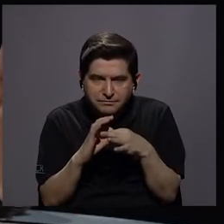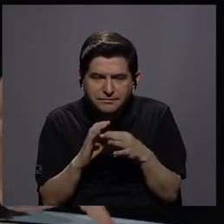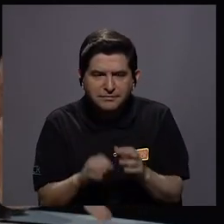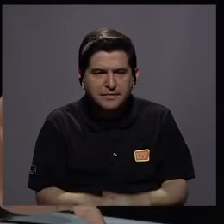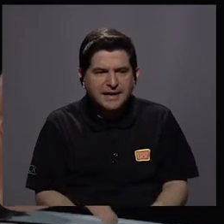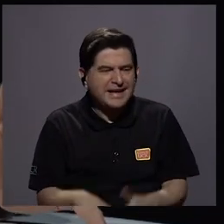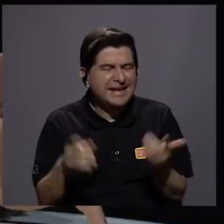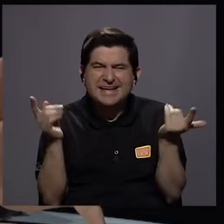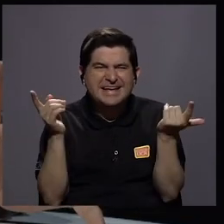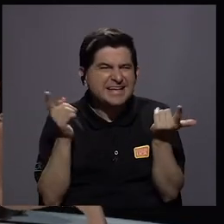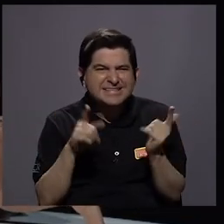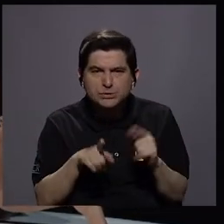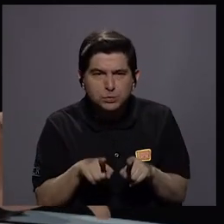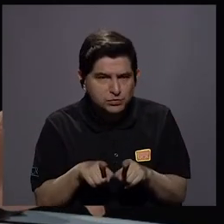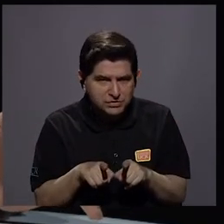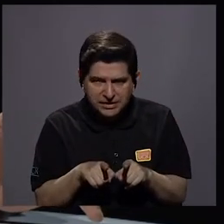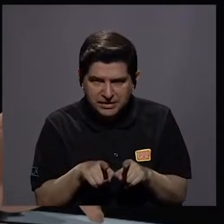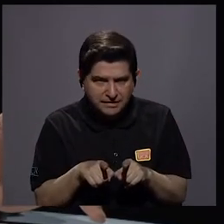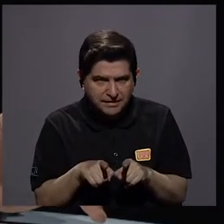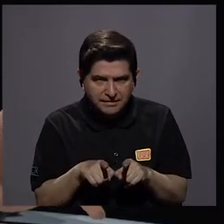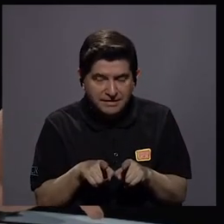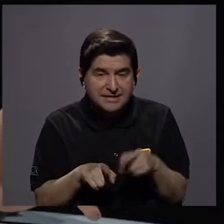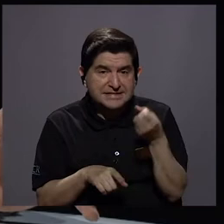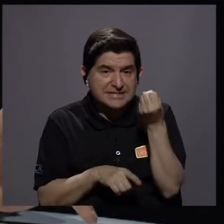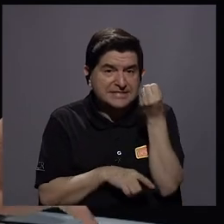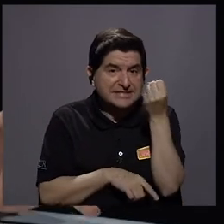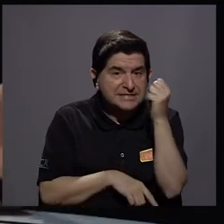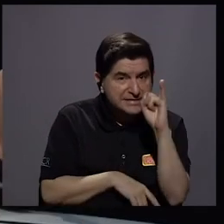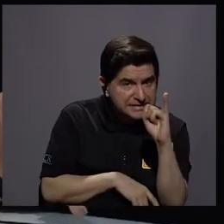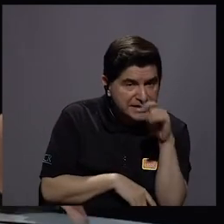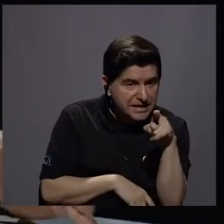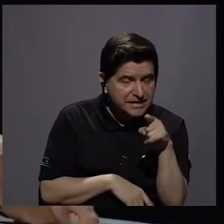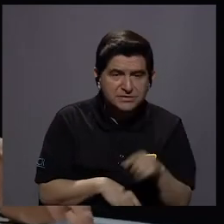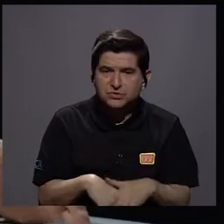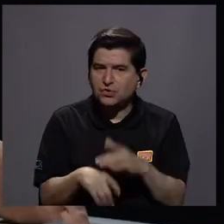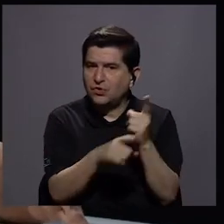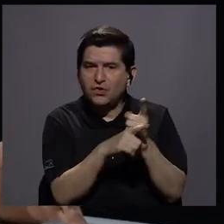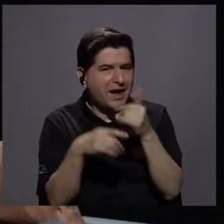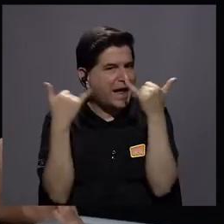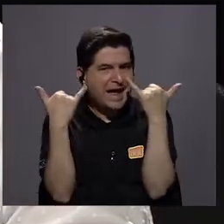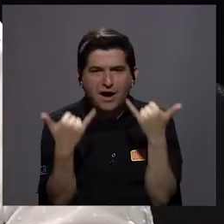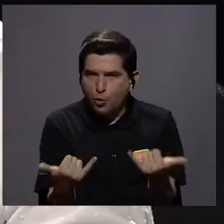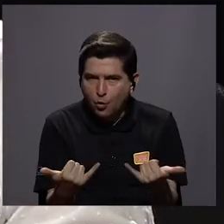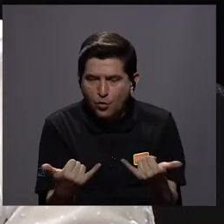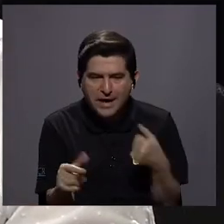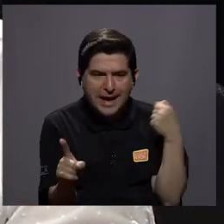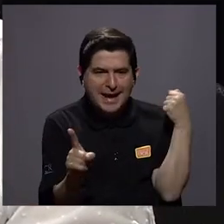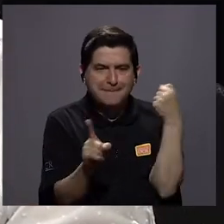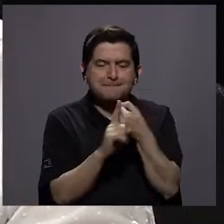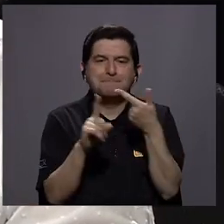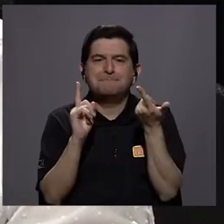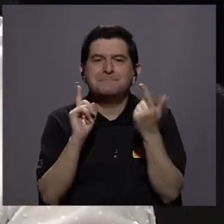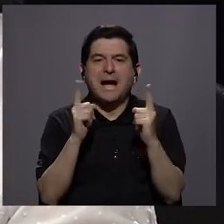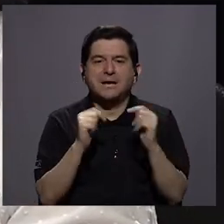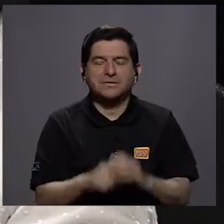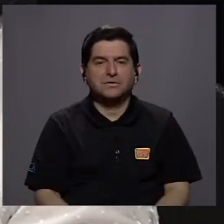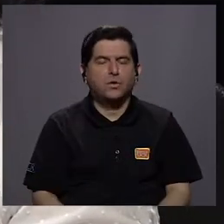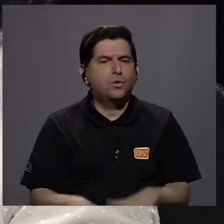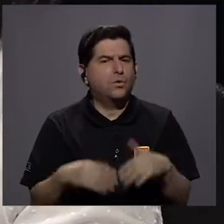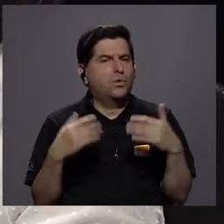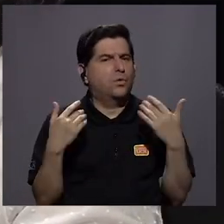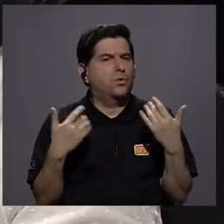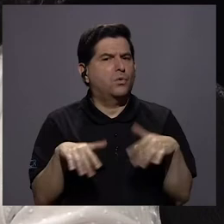¿Qué pasaría o qué sucedería si esto no se corrige ahora? ¿Qué impacto podría tener? Ah, no,